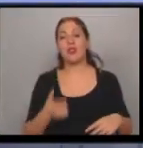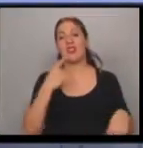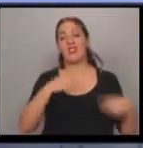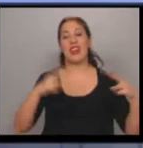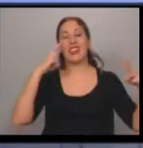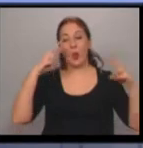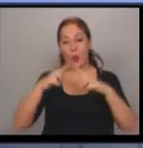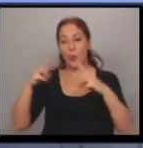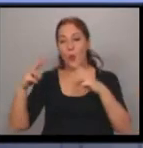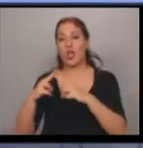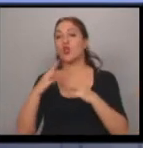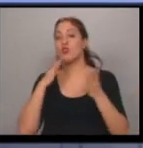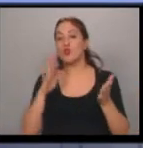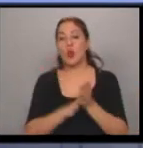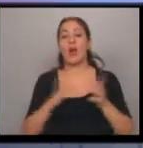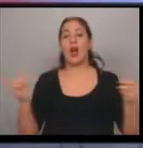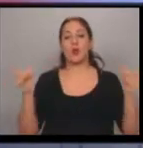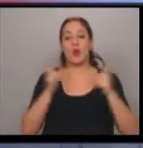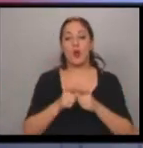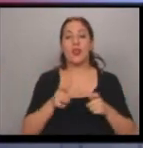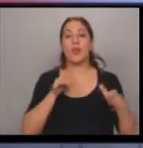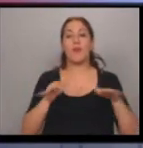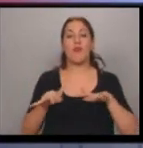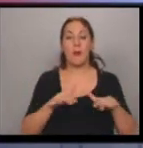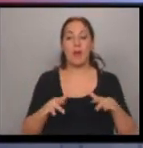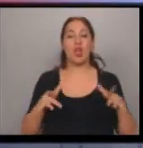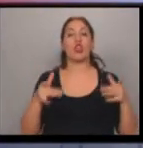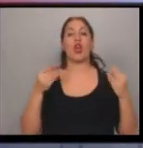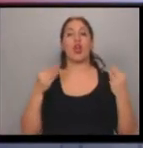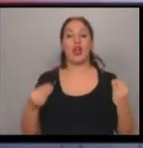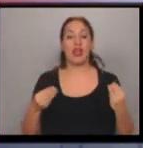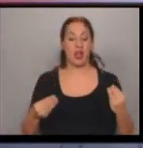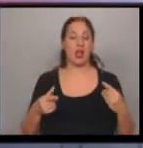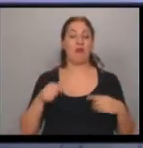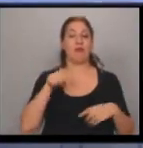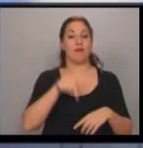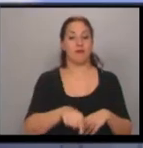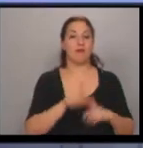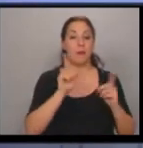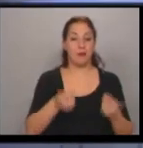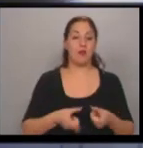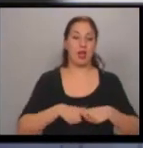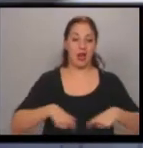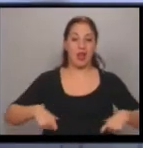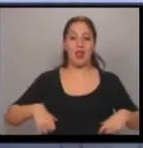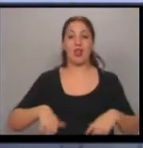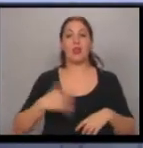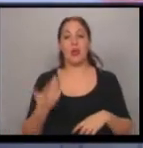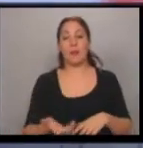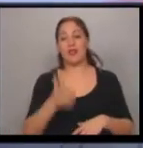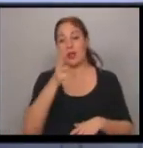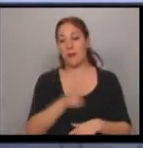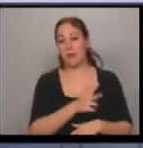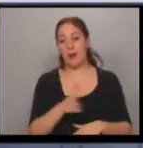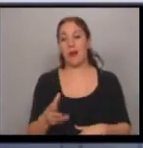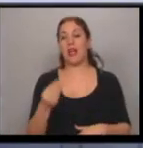sobre todo todo lo que tiene que ver con la reunión de movimientos que va a tener lugar y que va a encabezar el cardenal Tuxo y luego va a cerrar el Papa. Esto